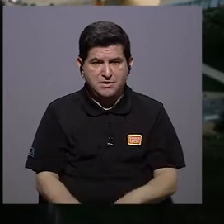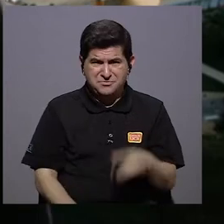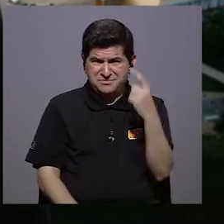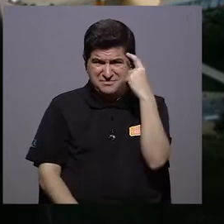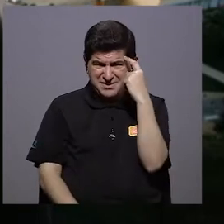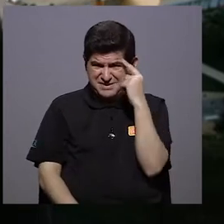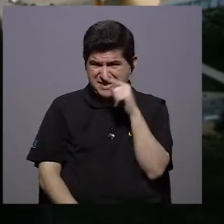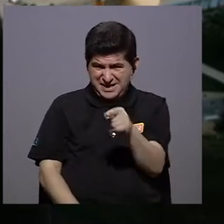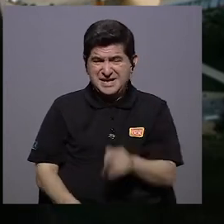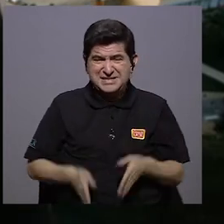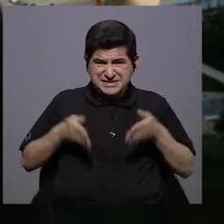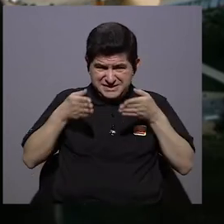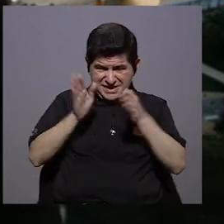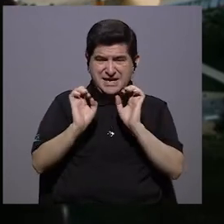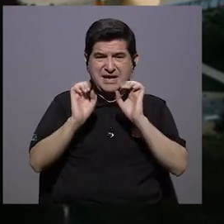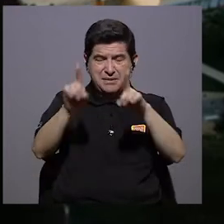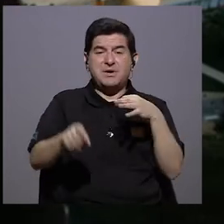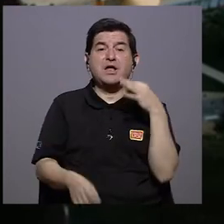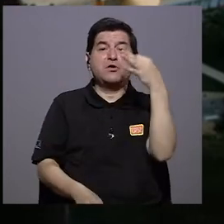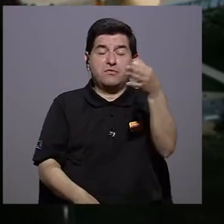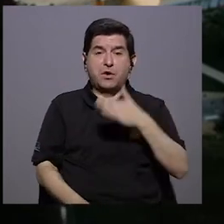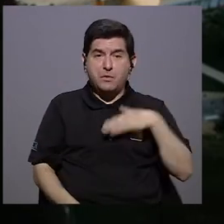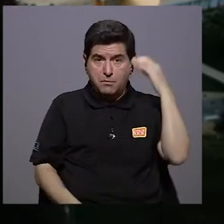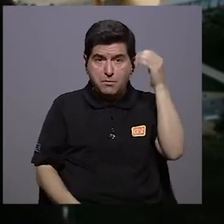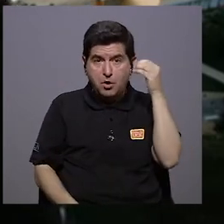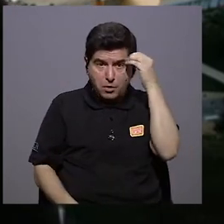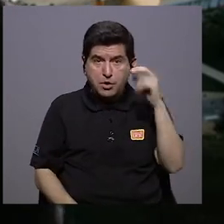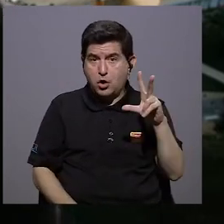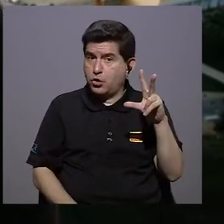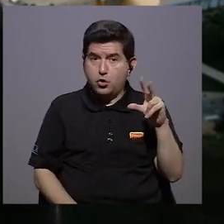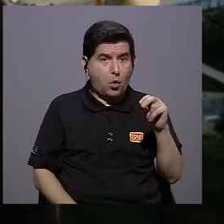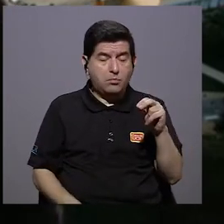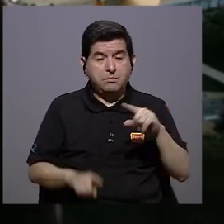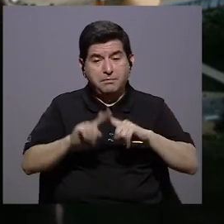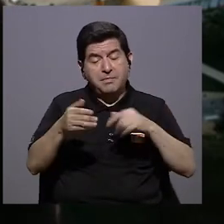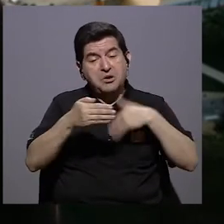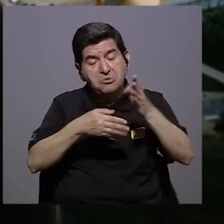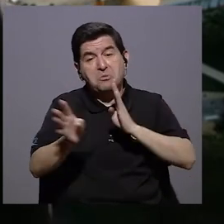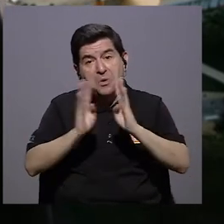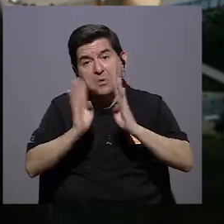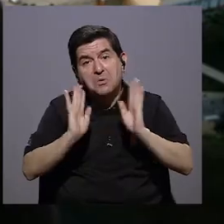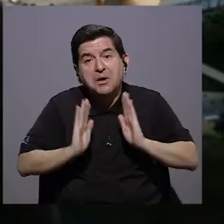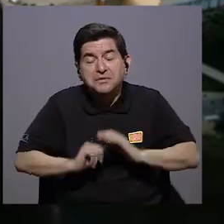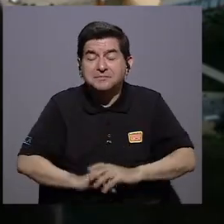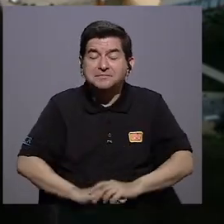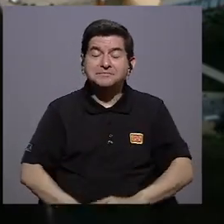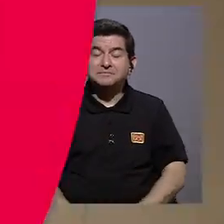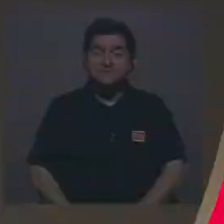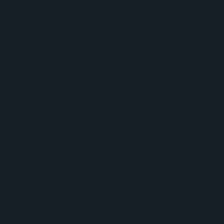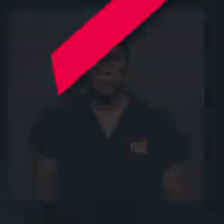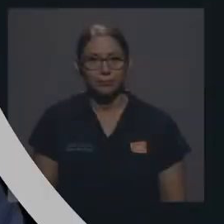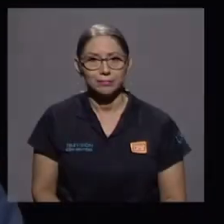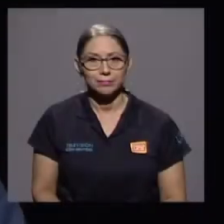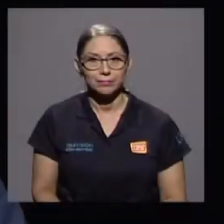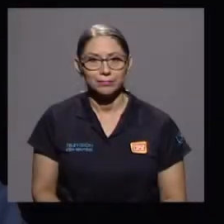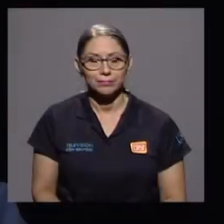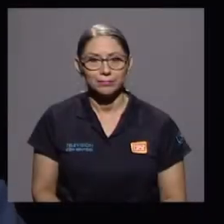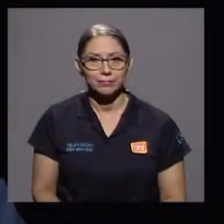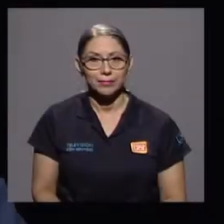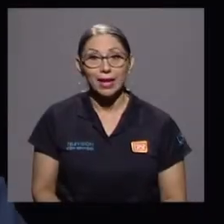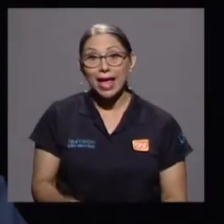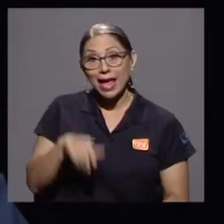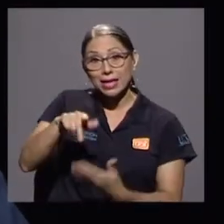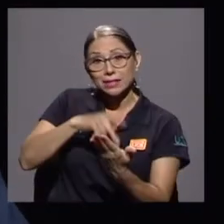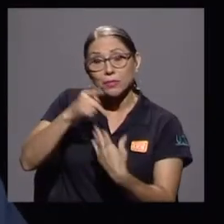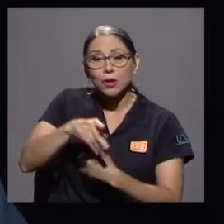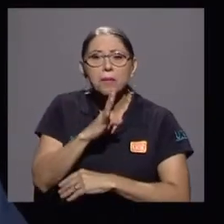si se piensa que esto es el camino de la educación del futuro, mi opinión es que no, aunque ya hablaremos de esto, pero no lo es. Hablamos en este